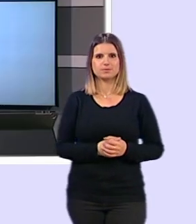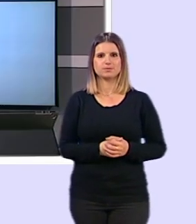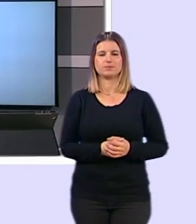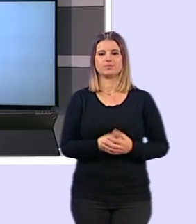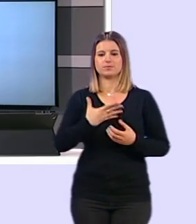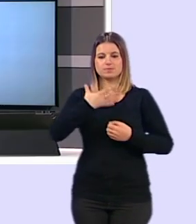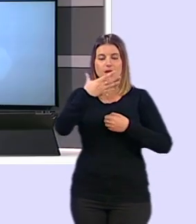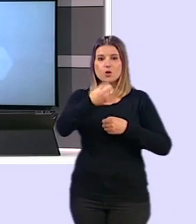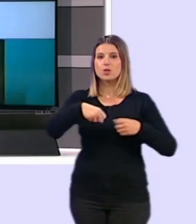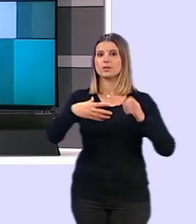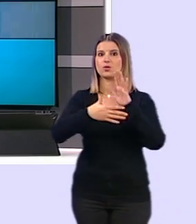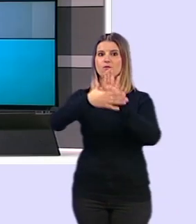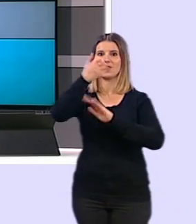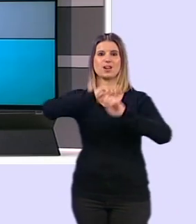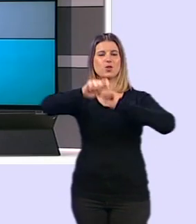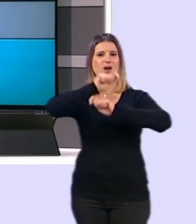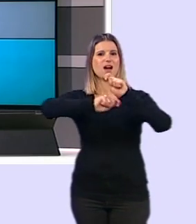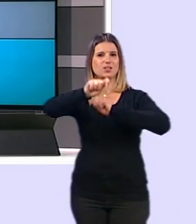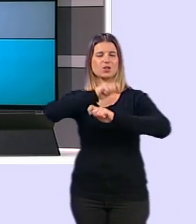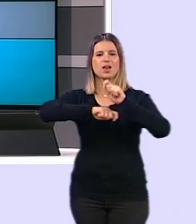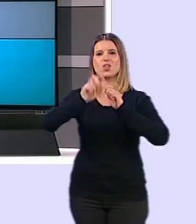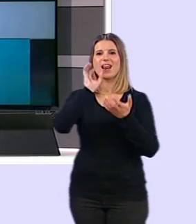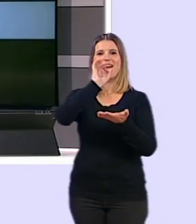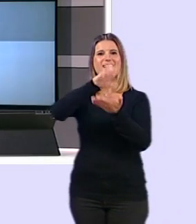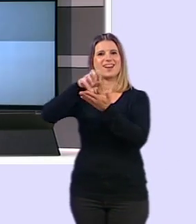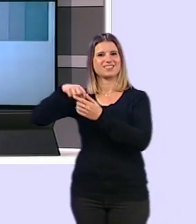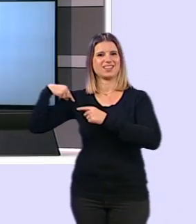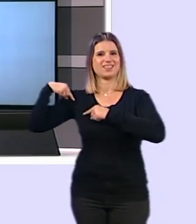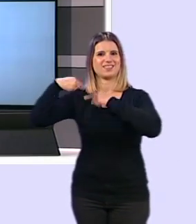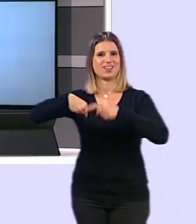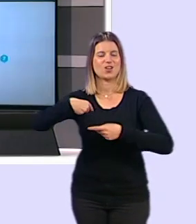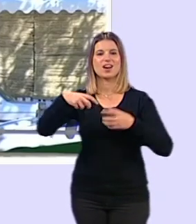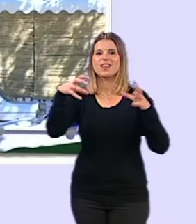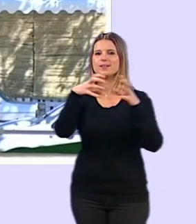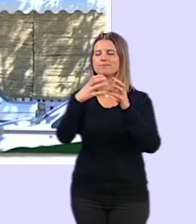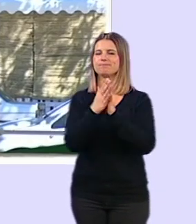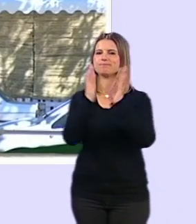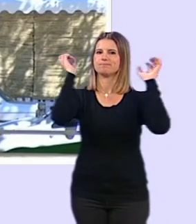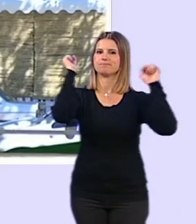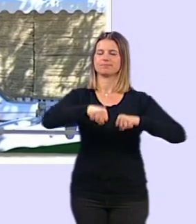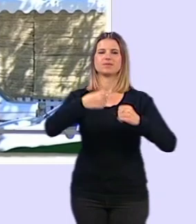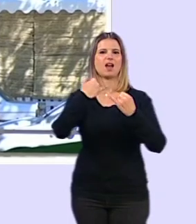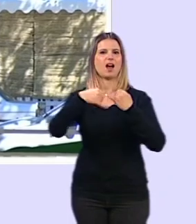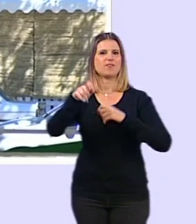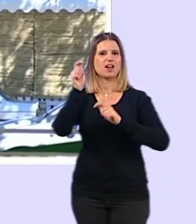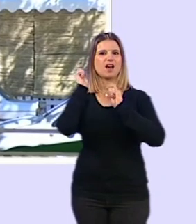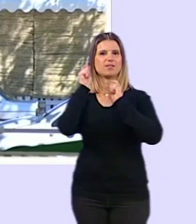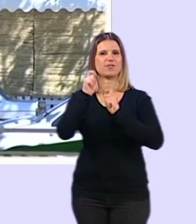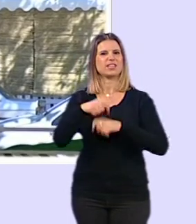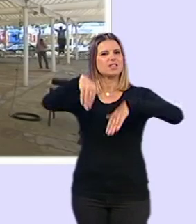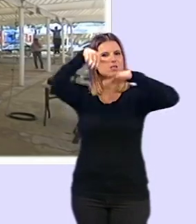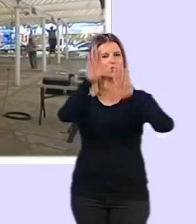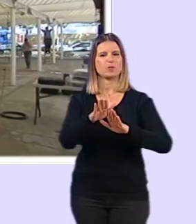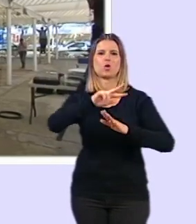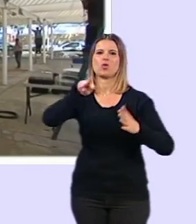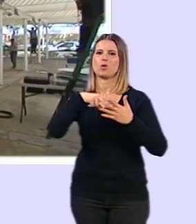El Ayuntamiento y la Federación de Asociaciones de Casetas Tradicionales de Granada han acordado suspender la celebración de las fiestas del Corpus